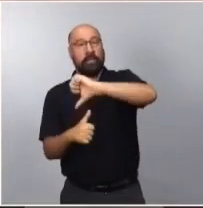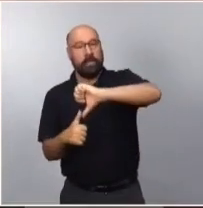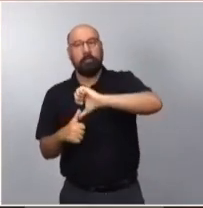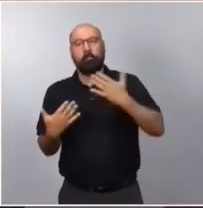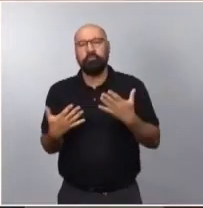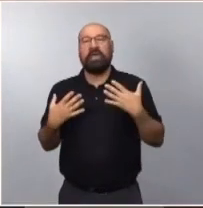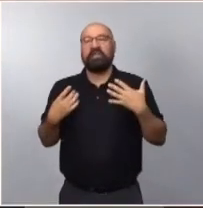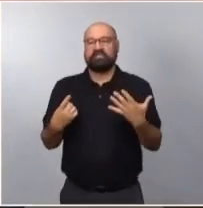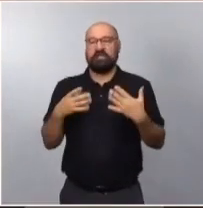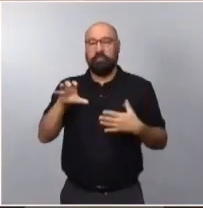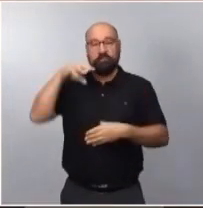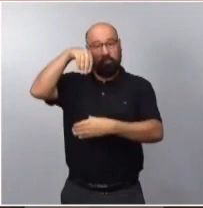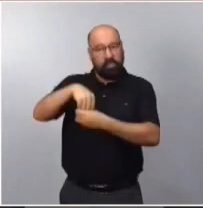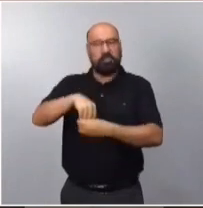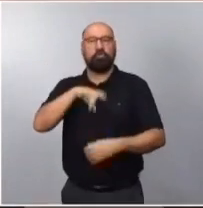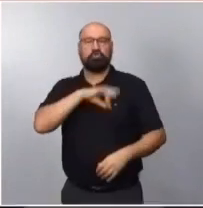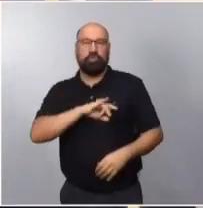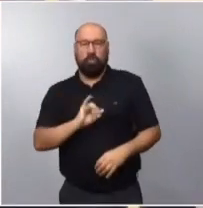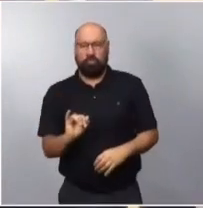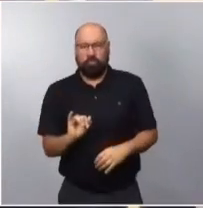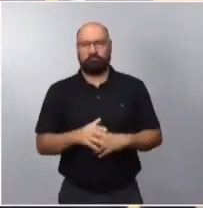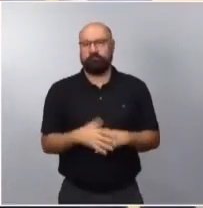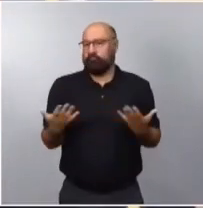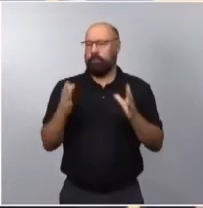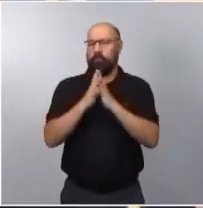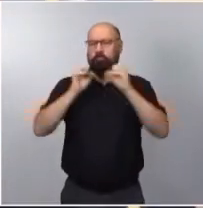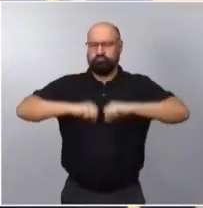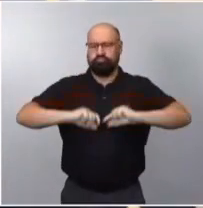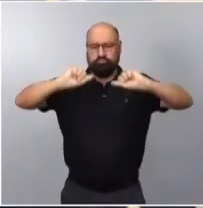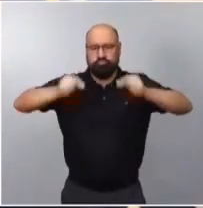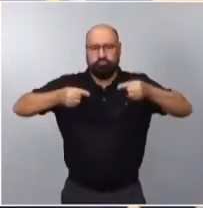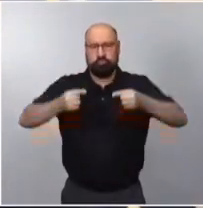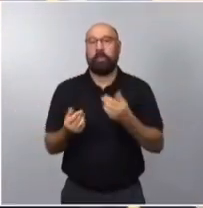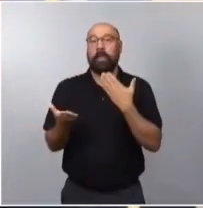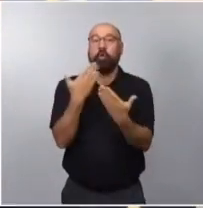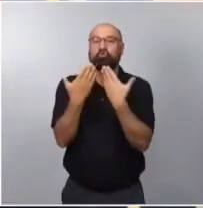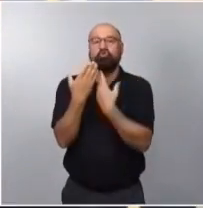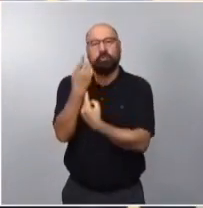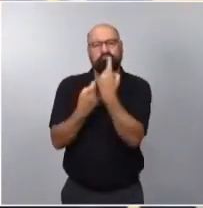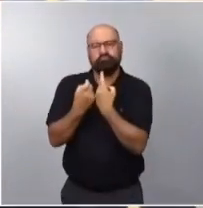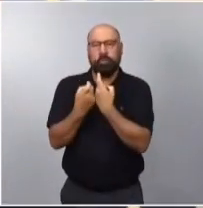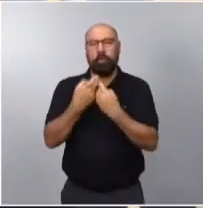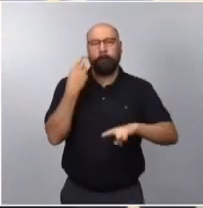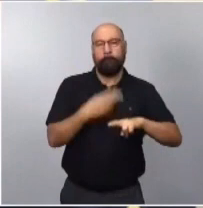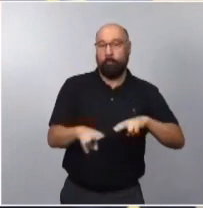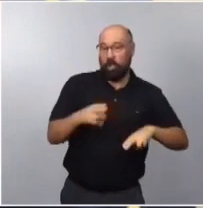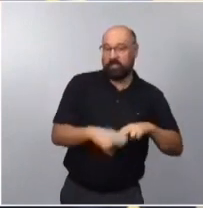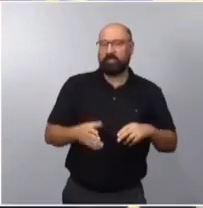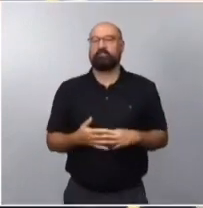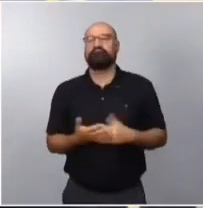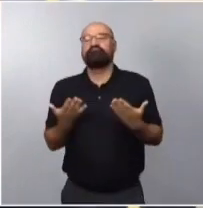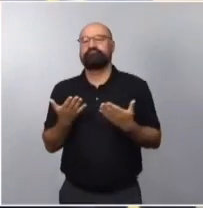para ello hemos firmado acuerdos para relanzar nuestras consultas políticas. Así lo que podremos hacer es profundizar